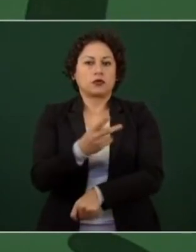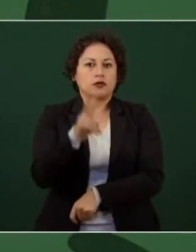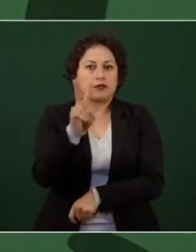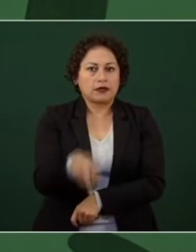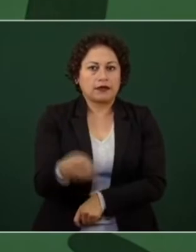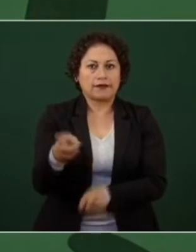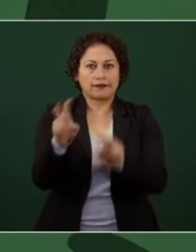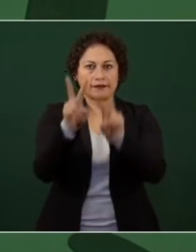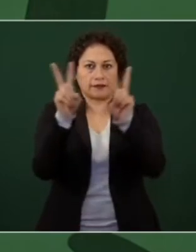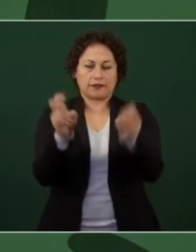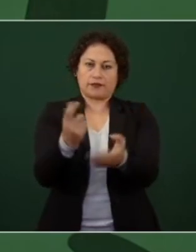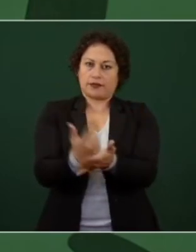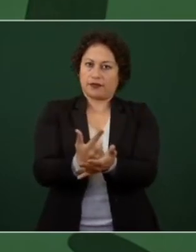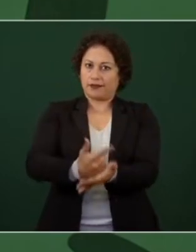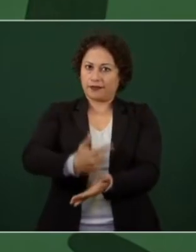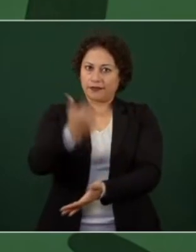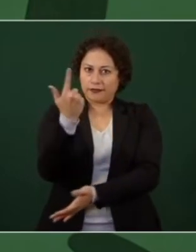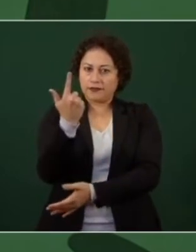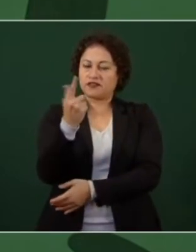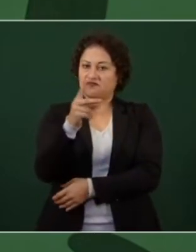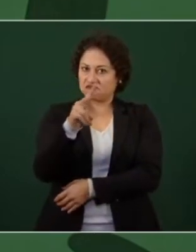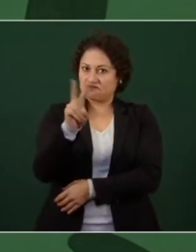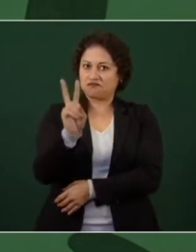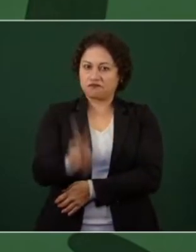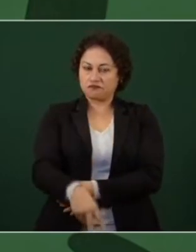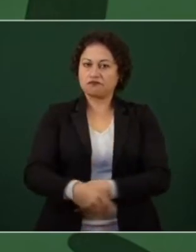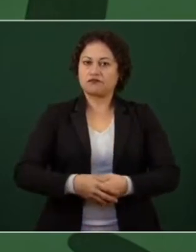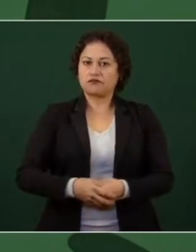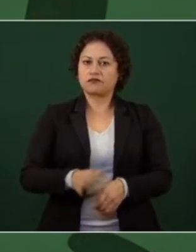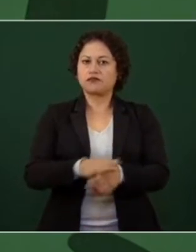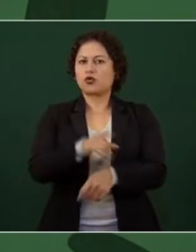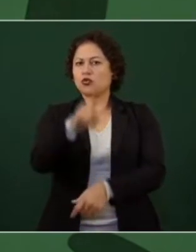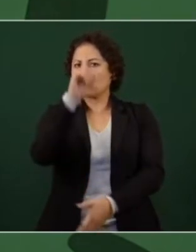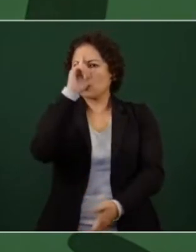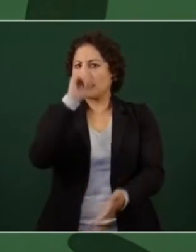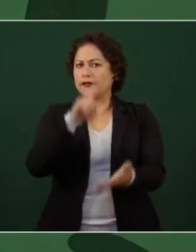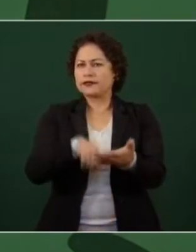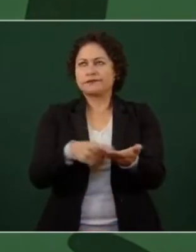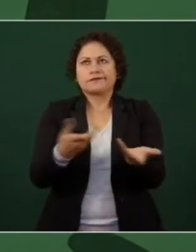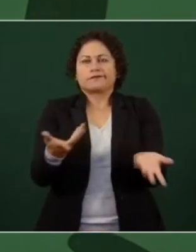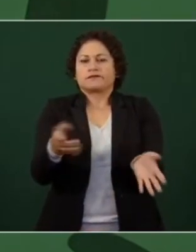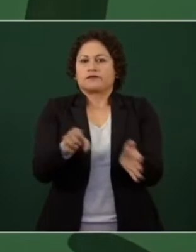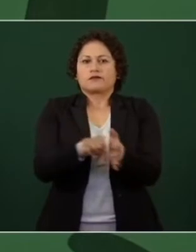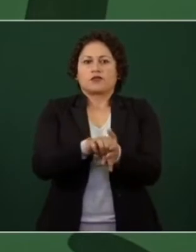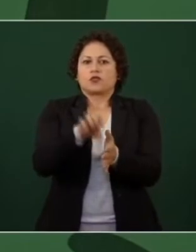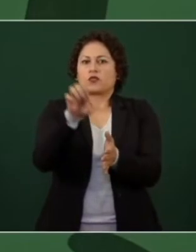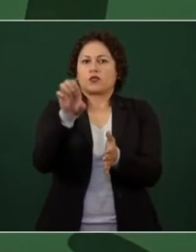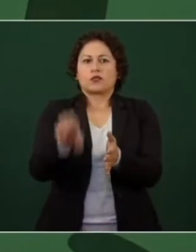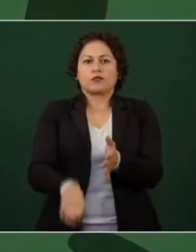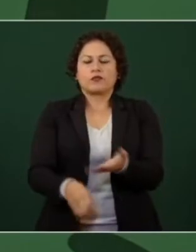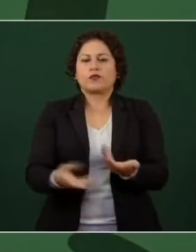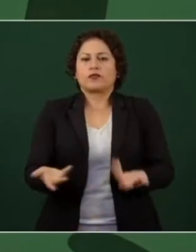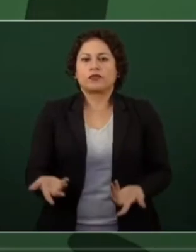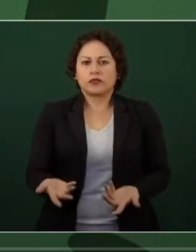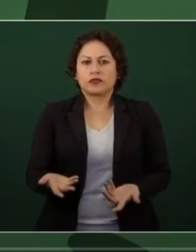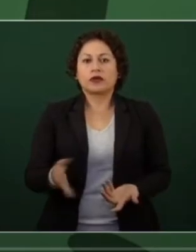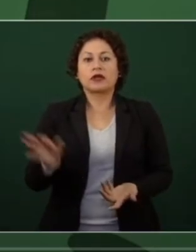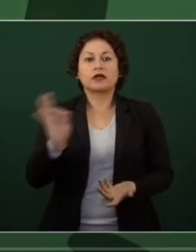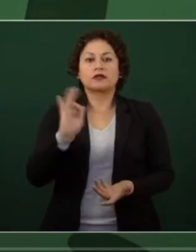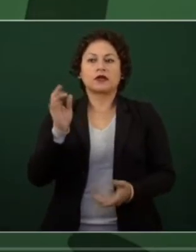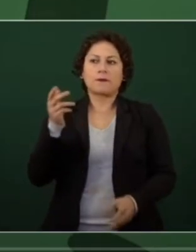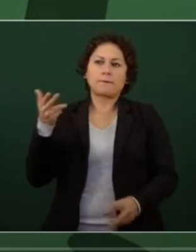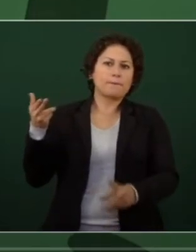es un caso grave porque imagínense que si hubiese consumado